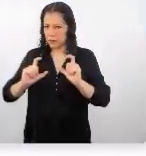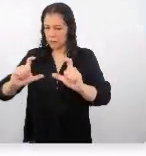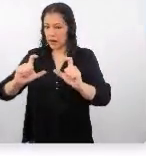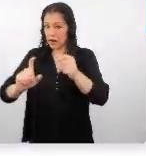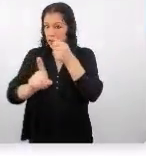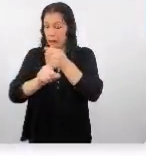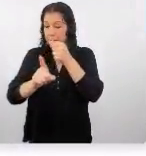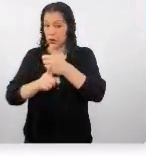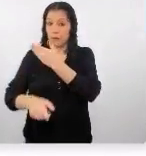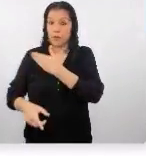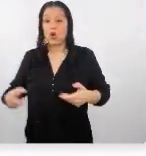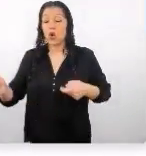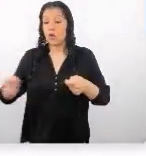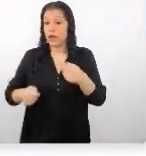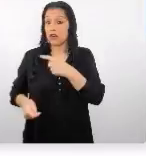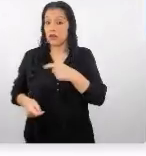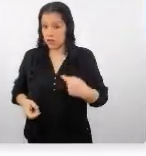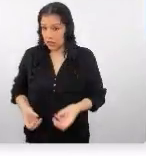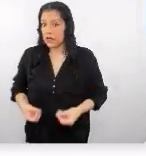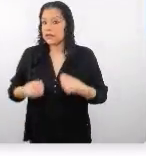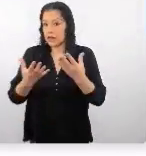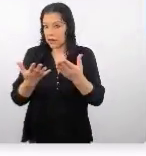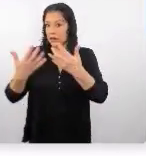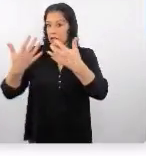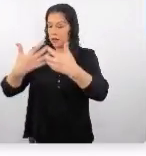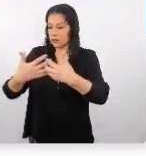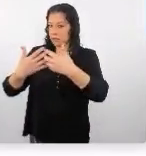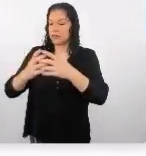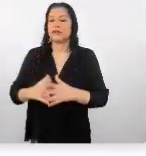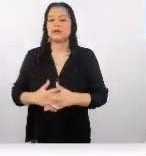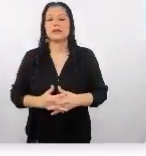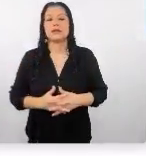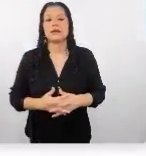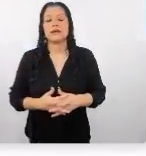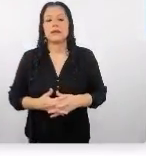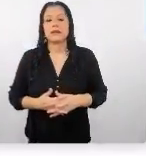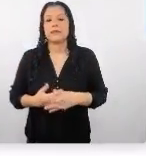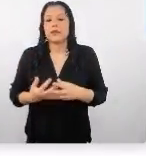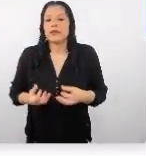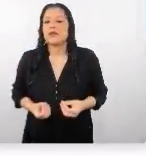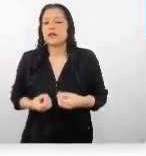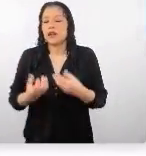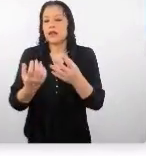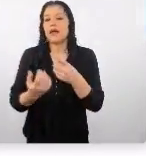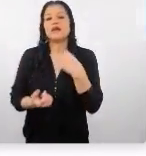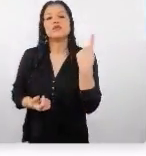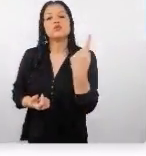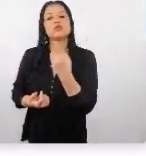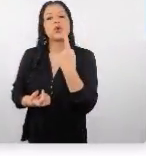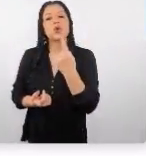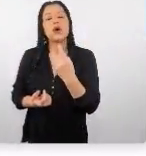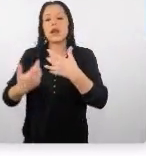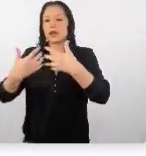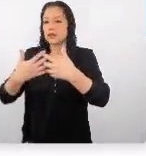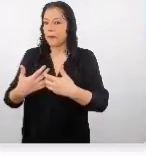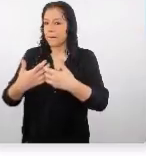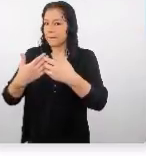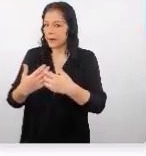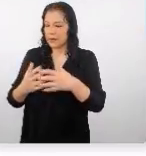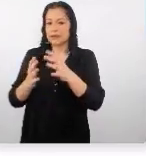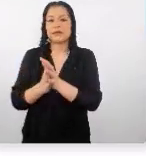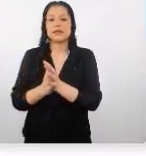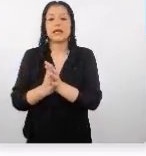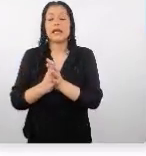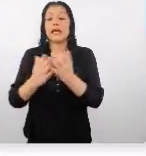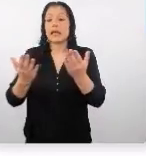gobierno ¿no? entonces se les otorga solamente aquellas agencias que operan